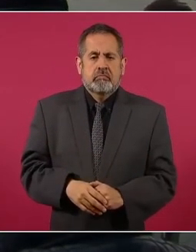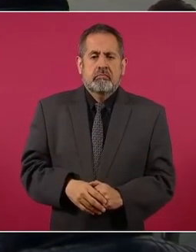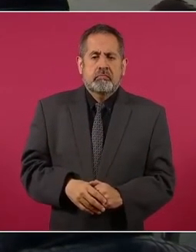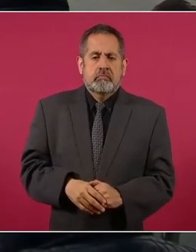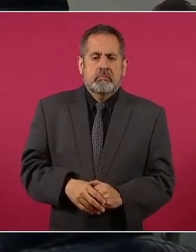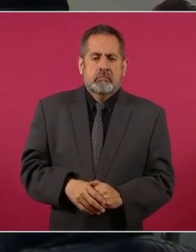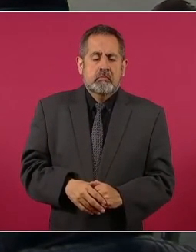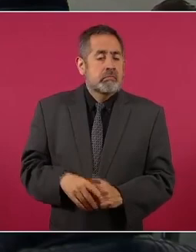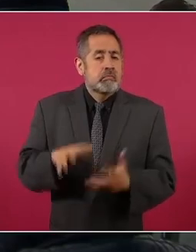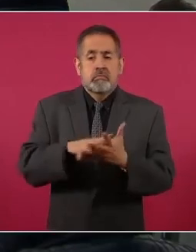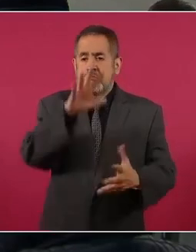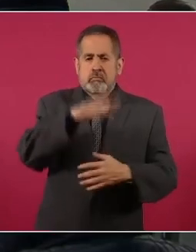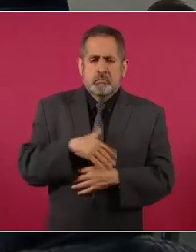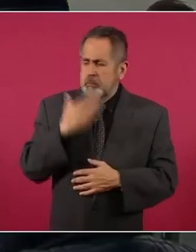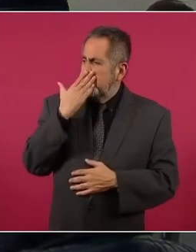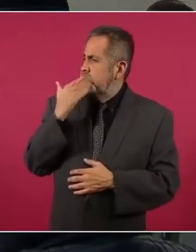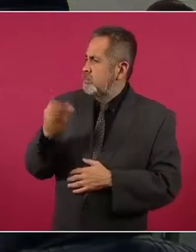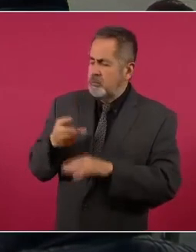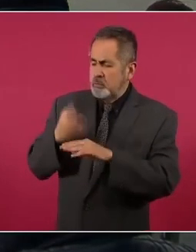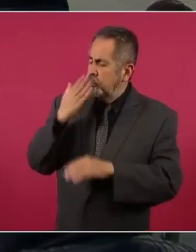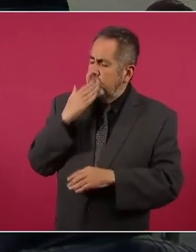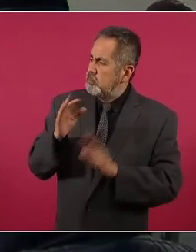Y la mayoría me dicen, muy bien.